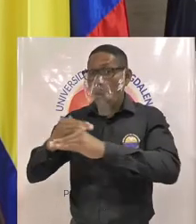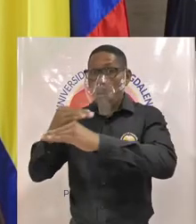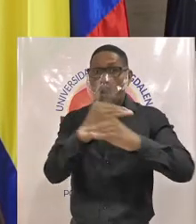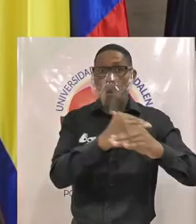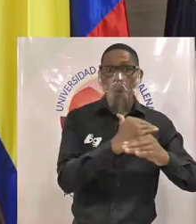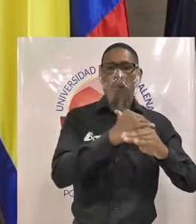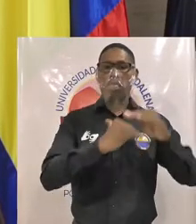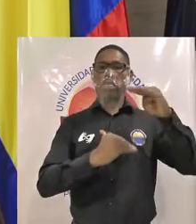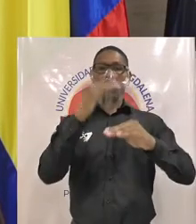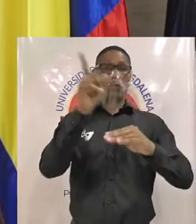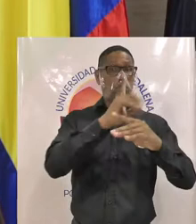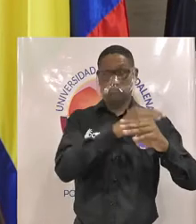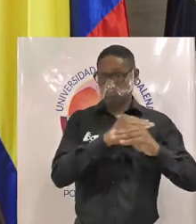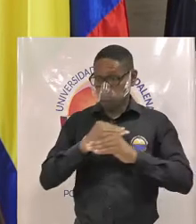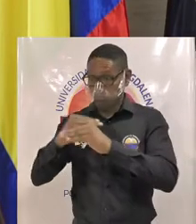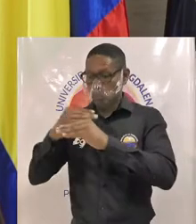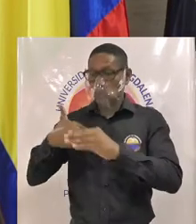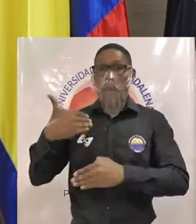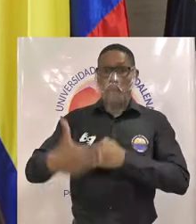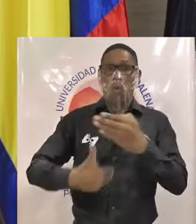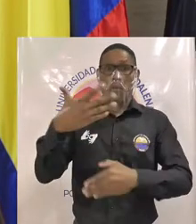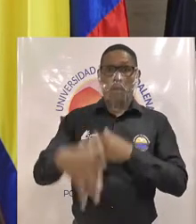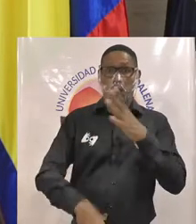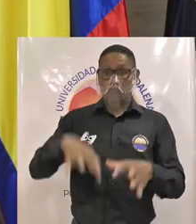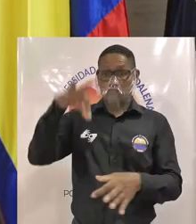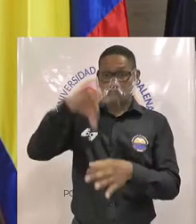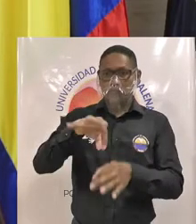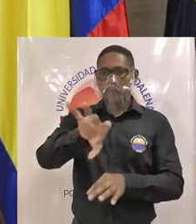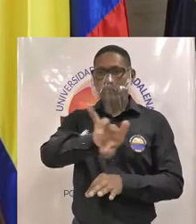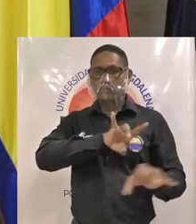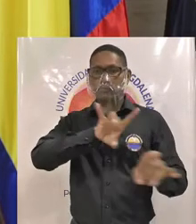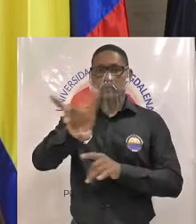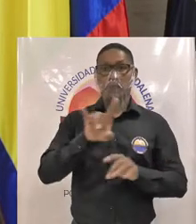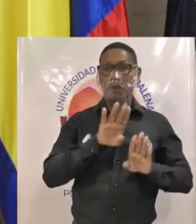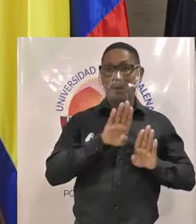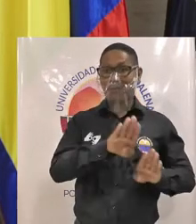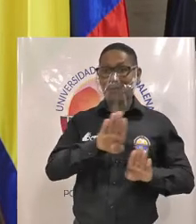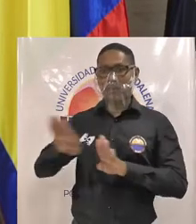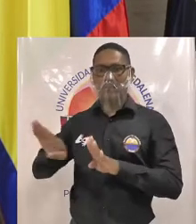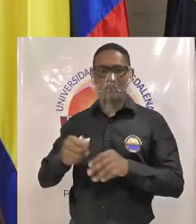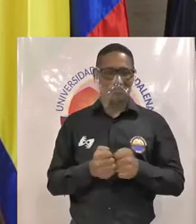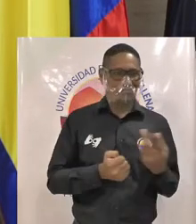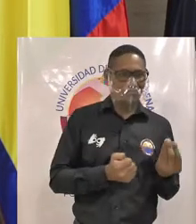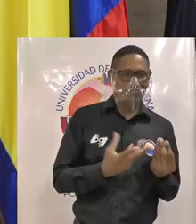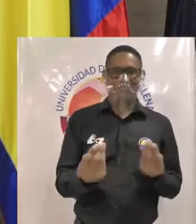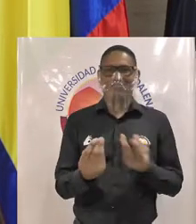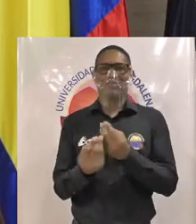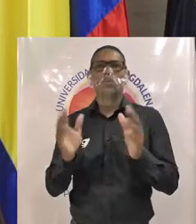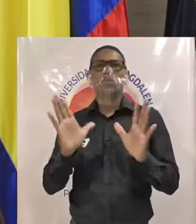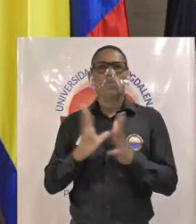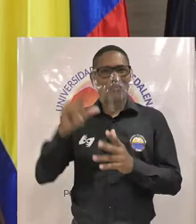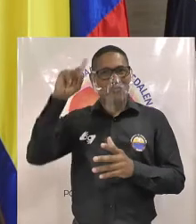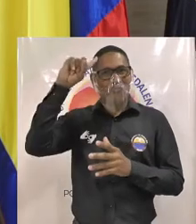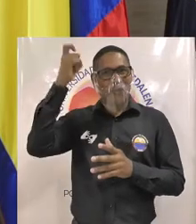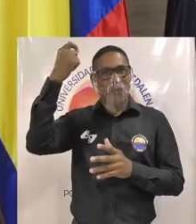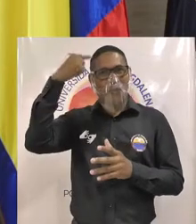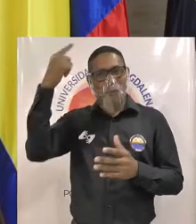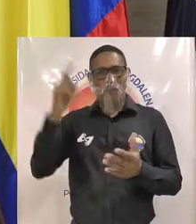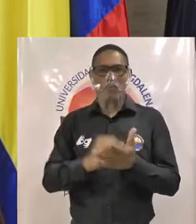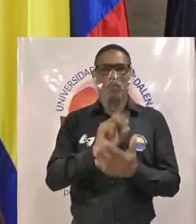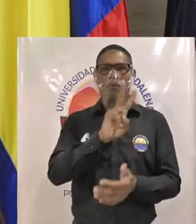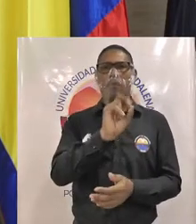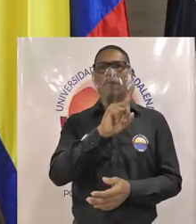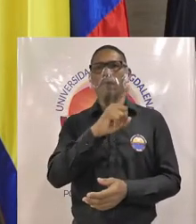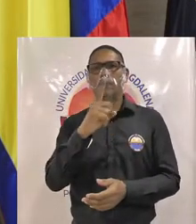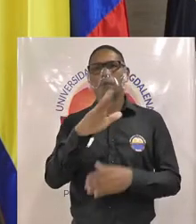imparcialidad que rigen el proceso de elección de representantes ante los órganos de gobierno y administración académica periodo 2021